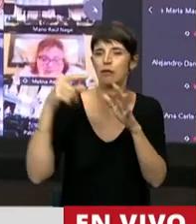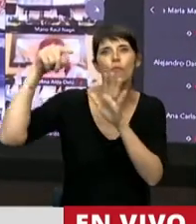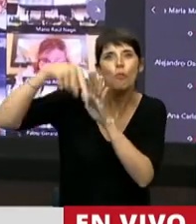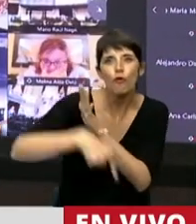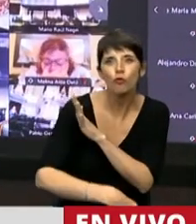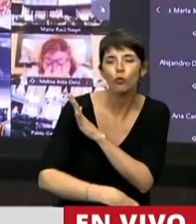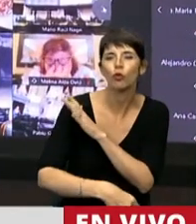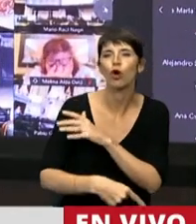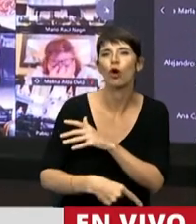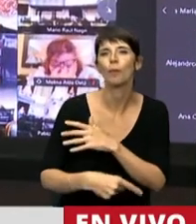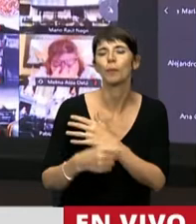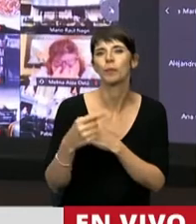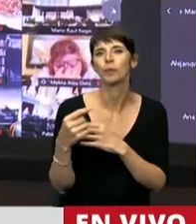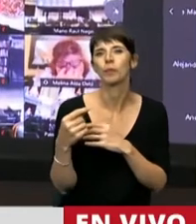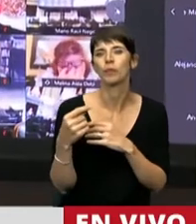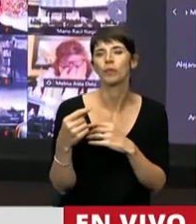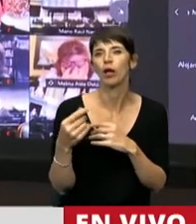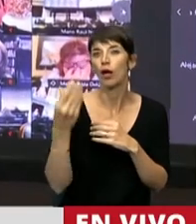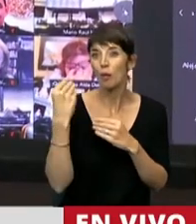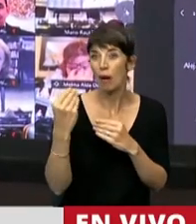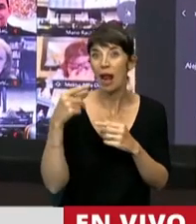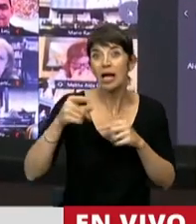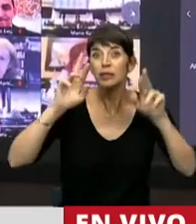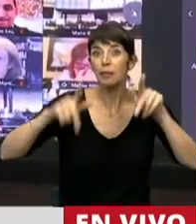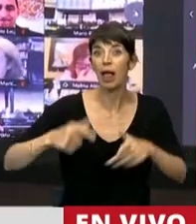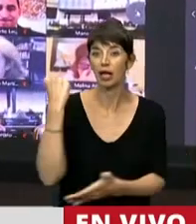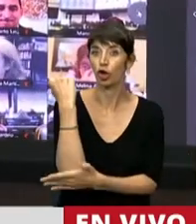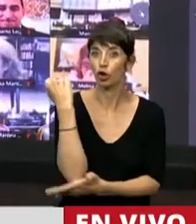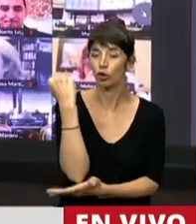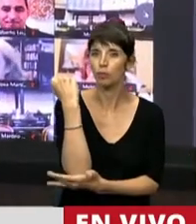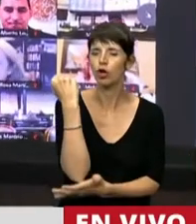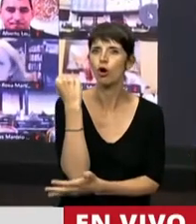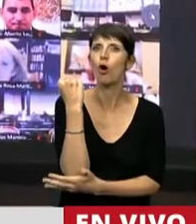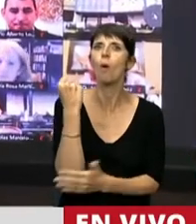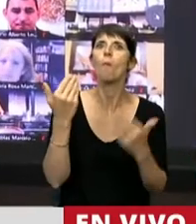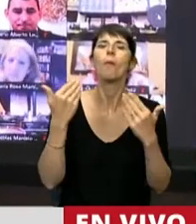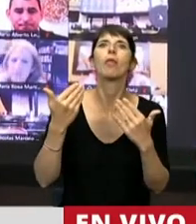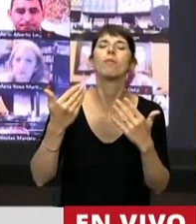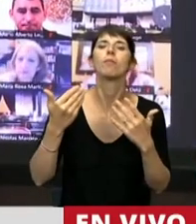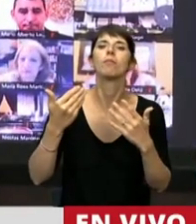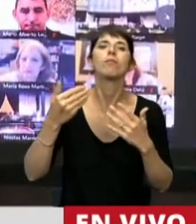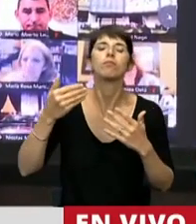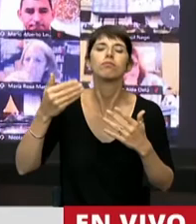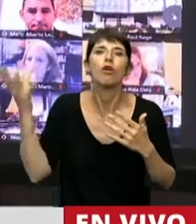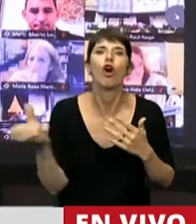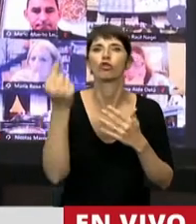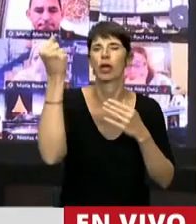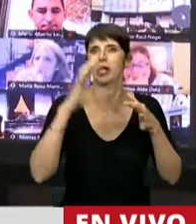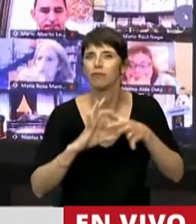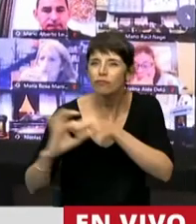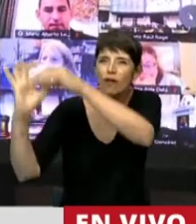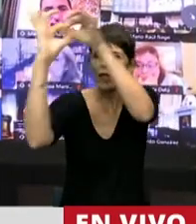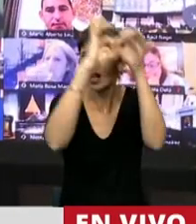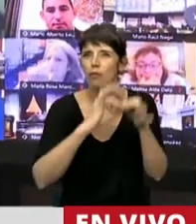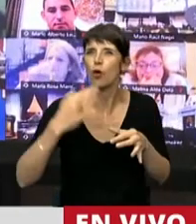esta estructura económica pueda alcanzar el federalismo. Debemos todos, como gobierno nacional,